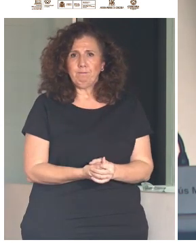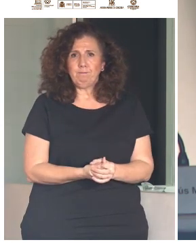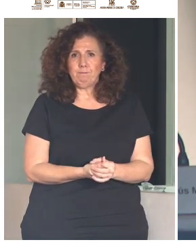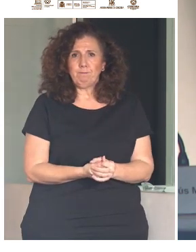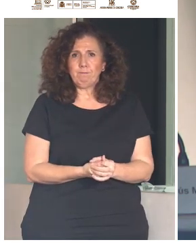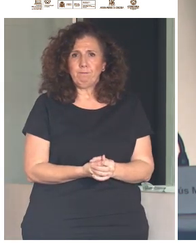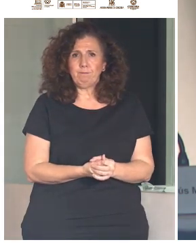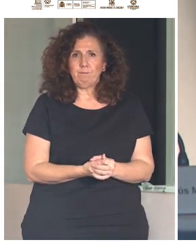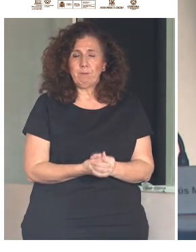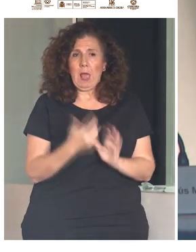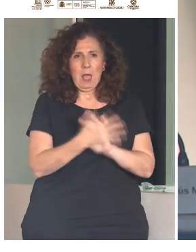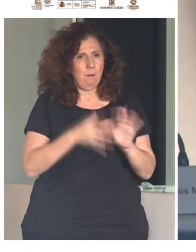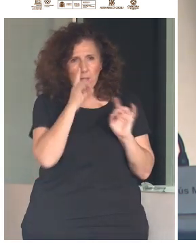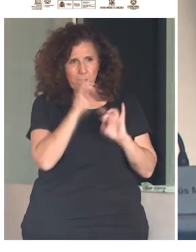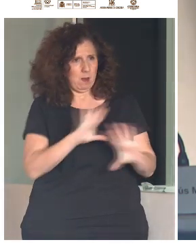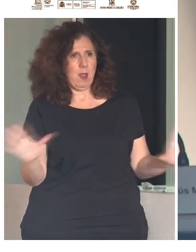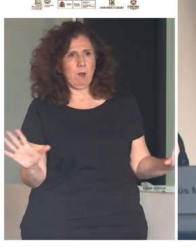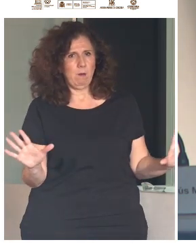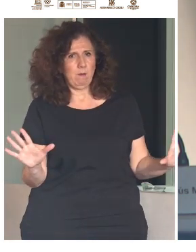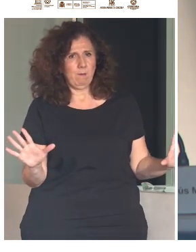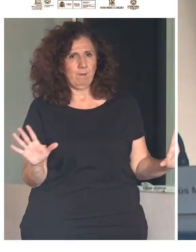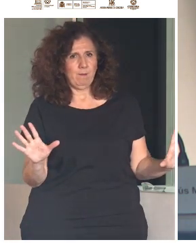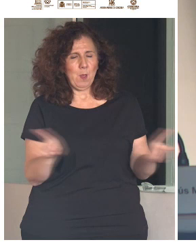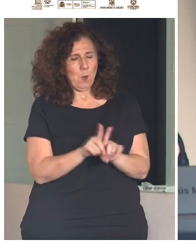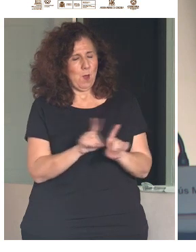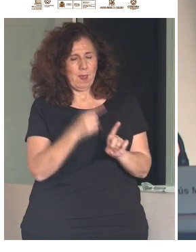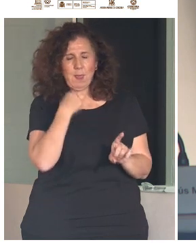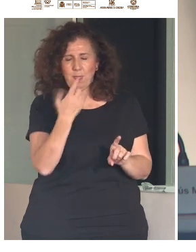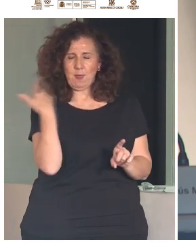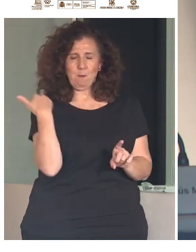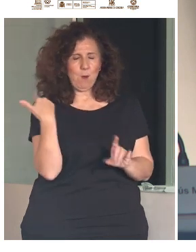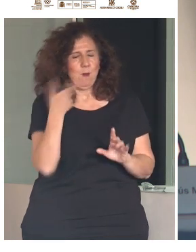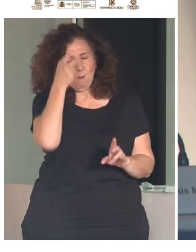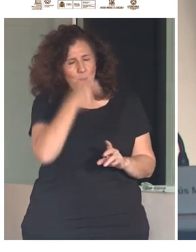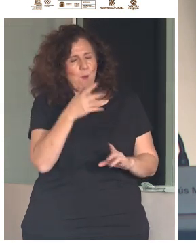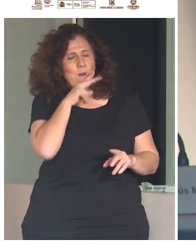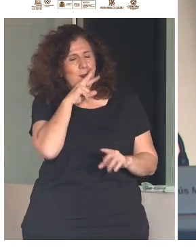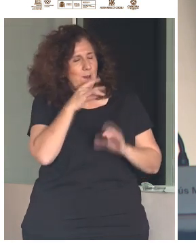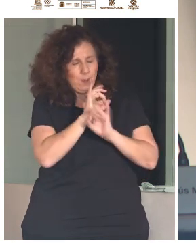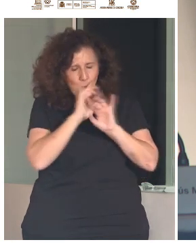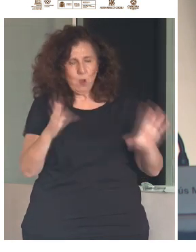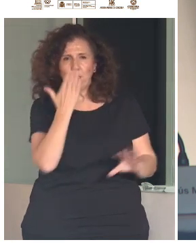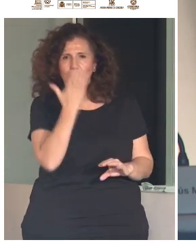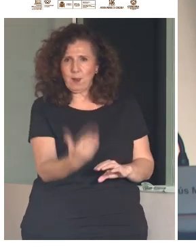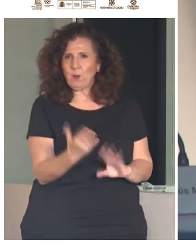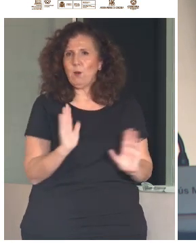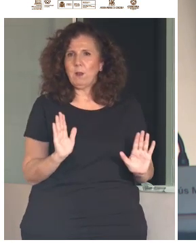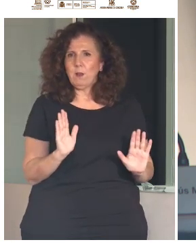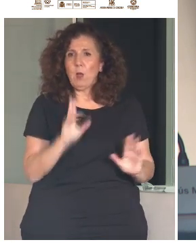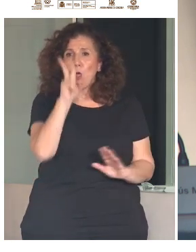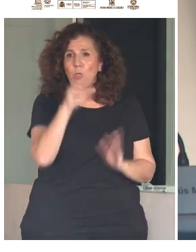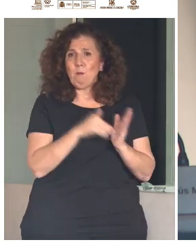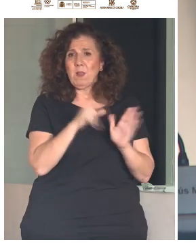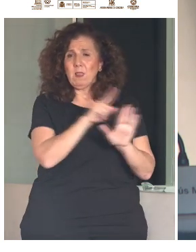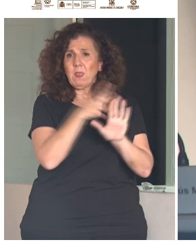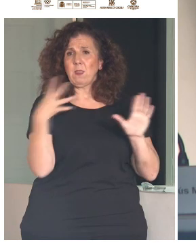Hablando en plata, y como dicen en mi pueblo, de aquellos polvos estos lodos, y aunque cueste creerlo, en 2019,